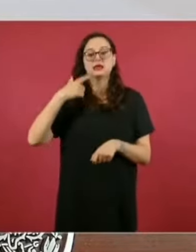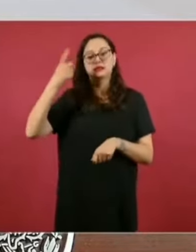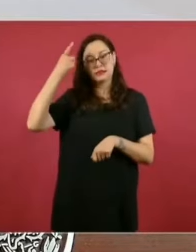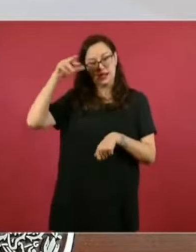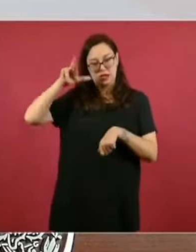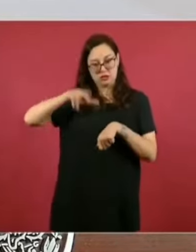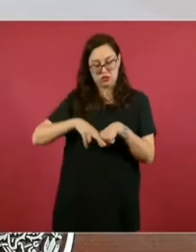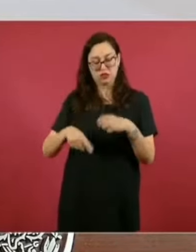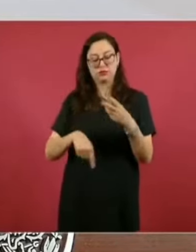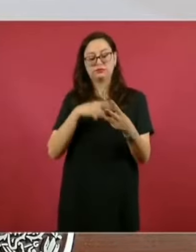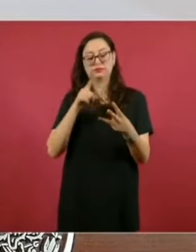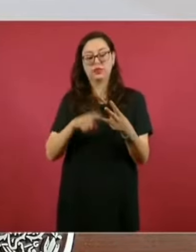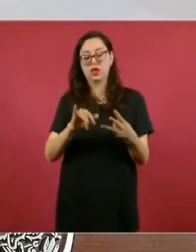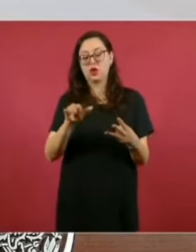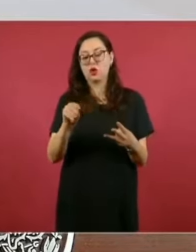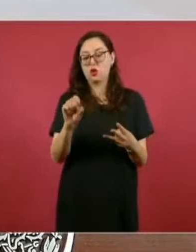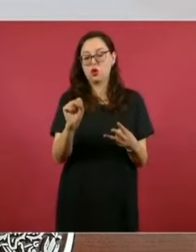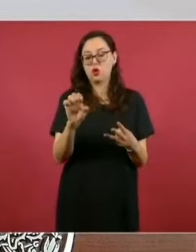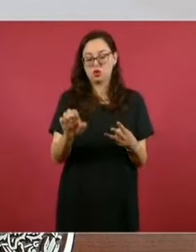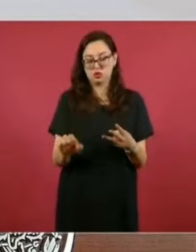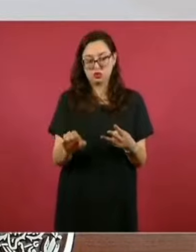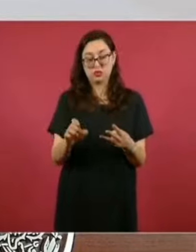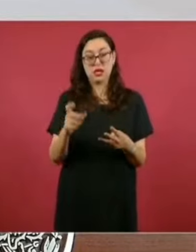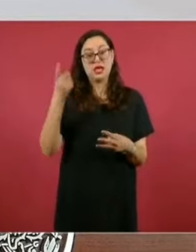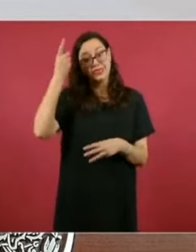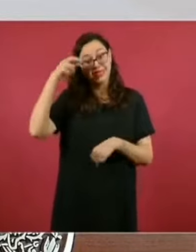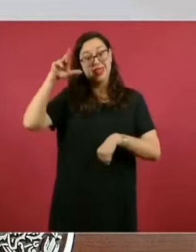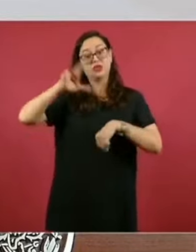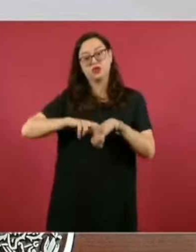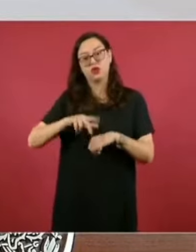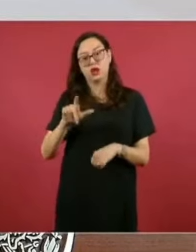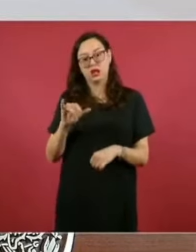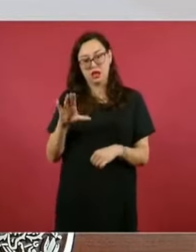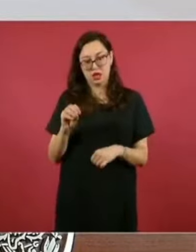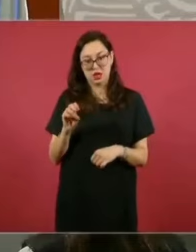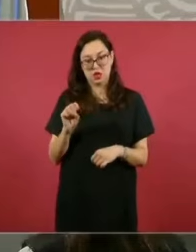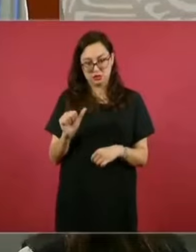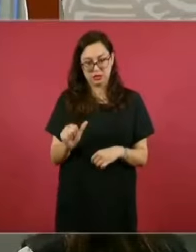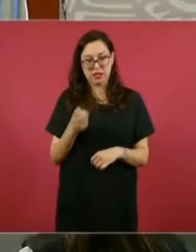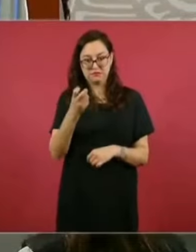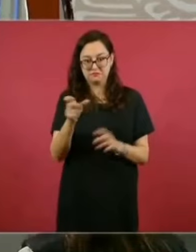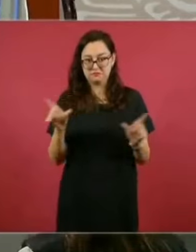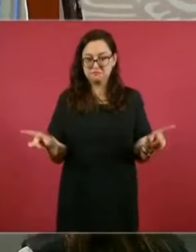N., ex titular del Área de Operaciones de Diconsa. Es cuanto, señor presidente.